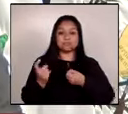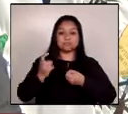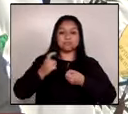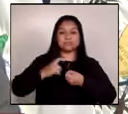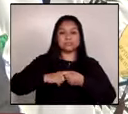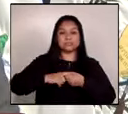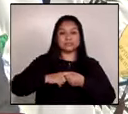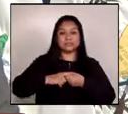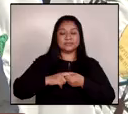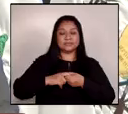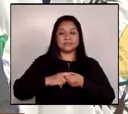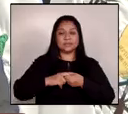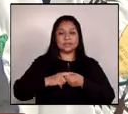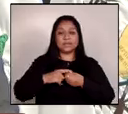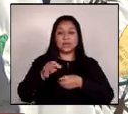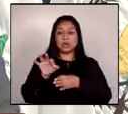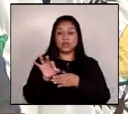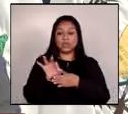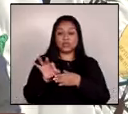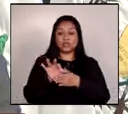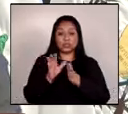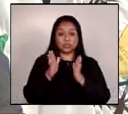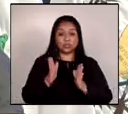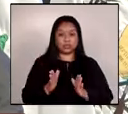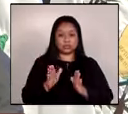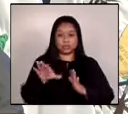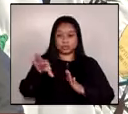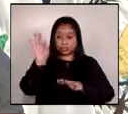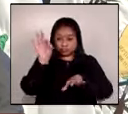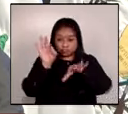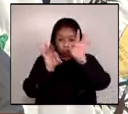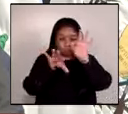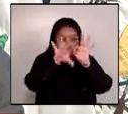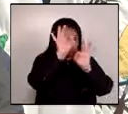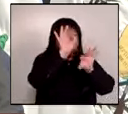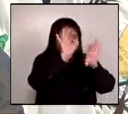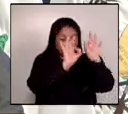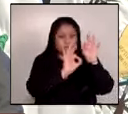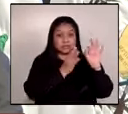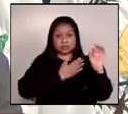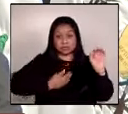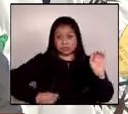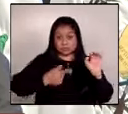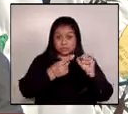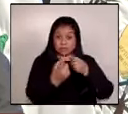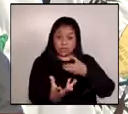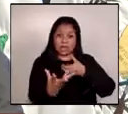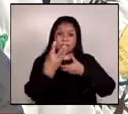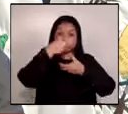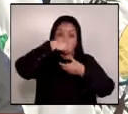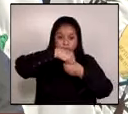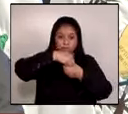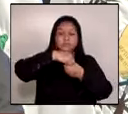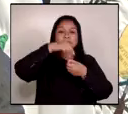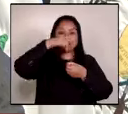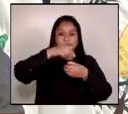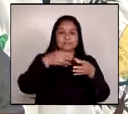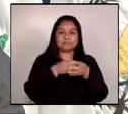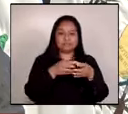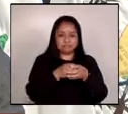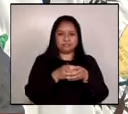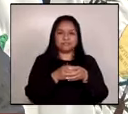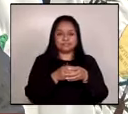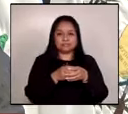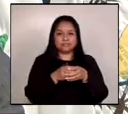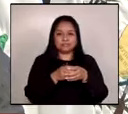a los funcionarios, seleccionar a los funcionarios del Ejecutivo para integrar esta comisión